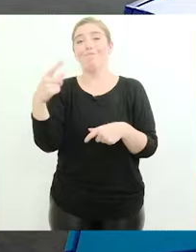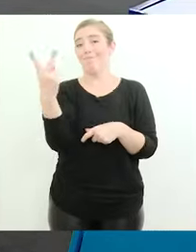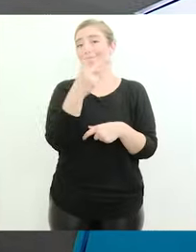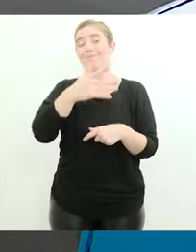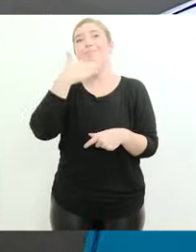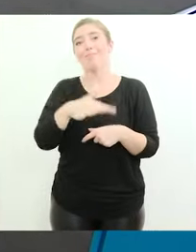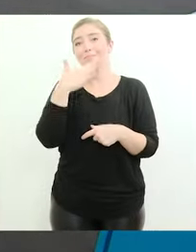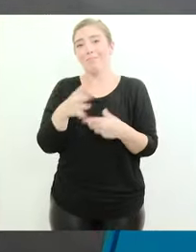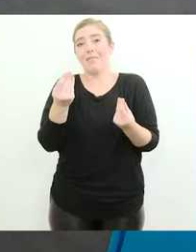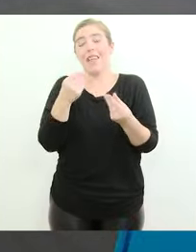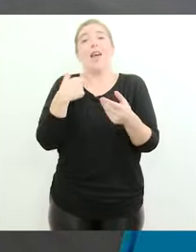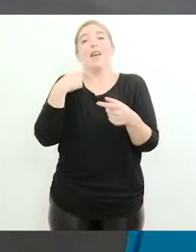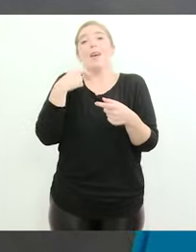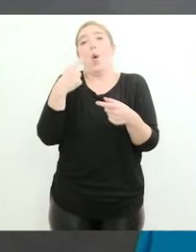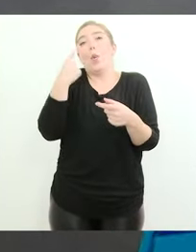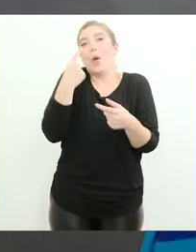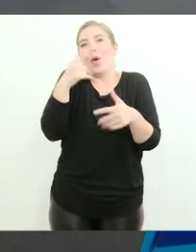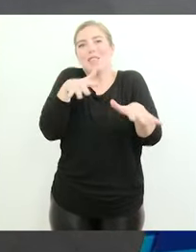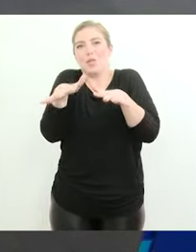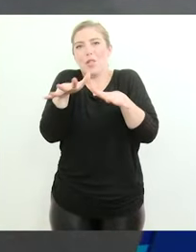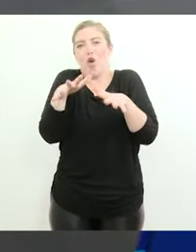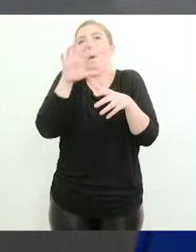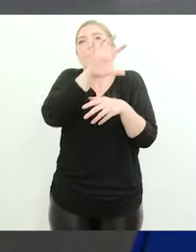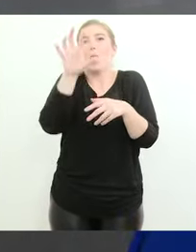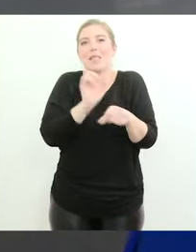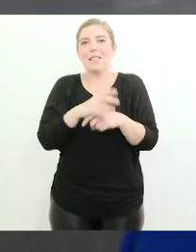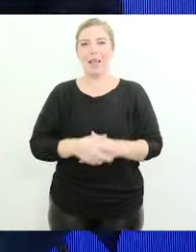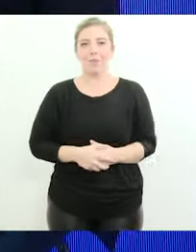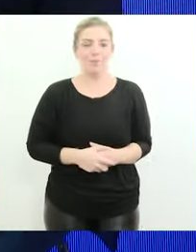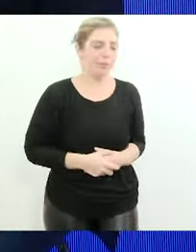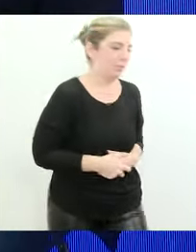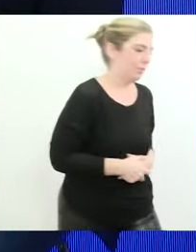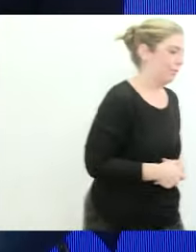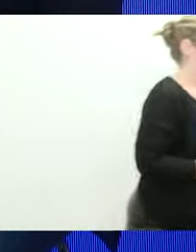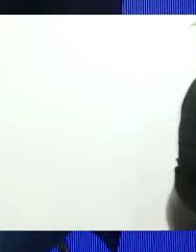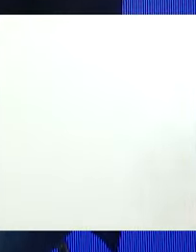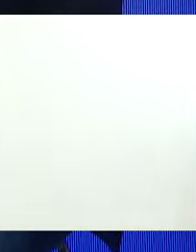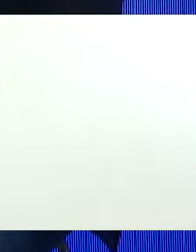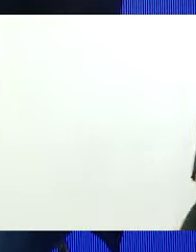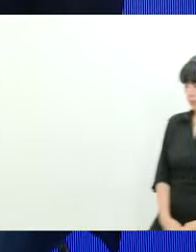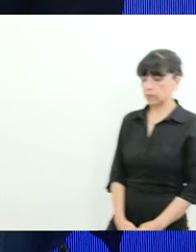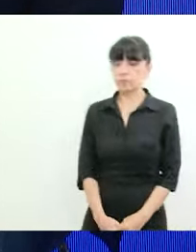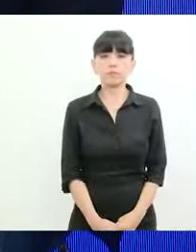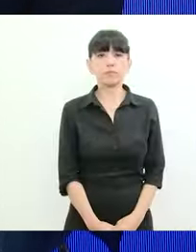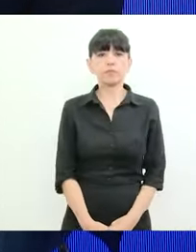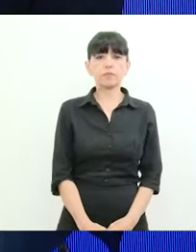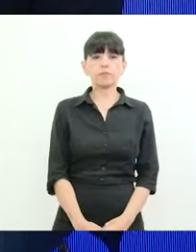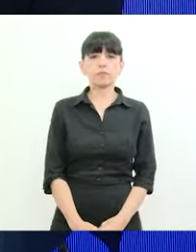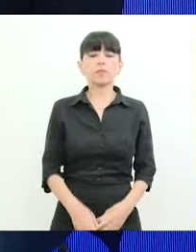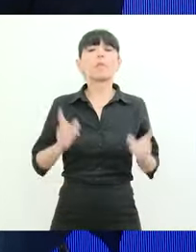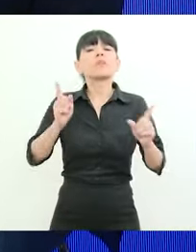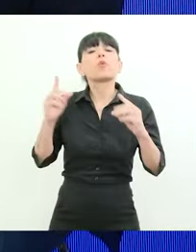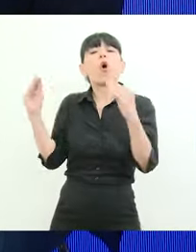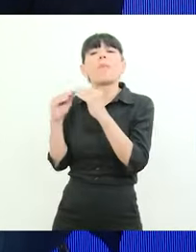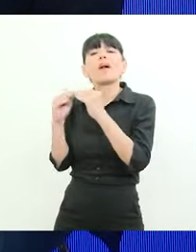que hace a la realidad de cada una de las provincias. Bueno, en ese caso tiene relación con lo que planteaba el colega de Mendoza, ¿no?